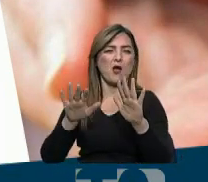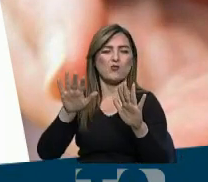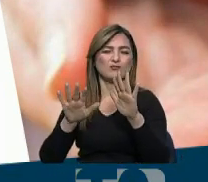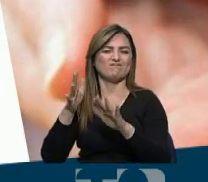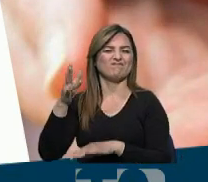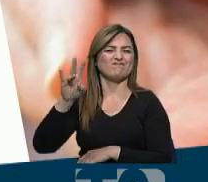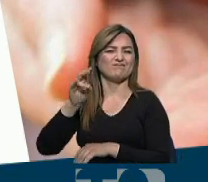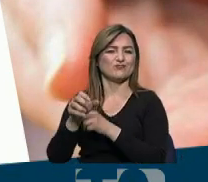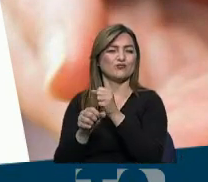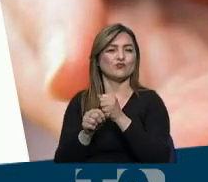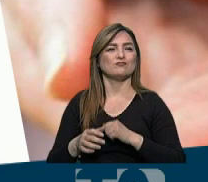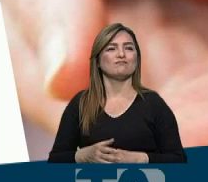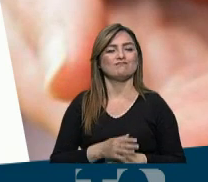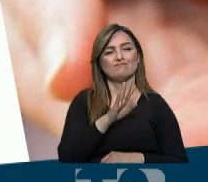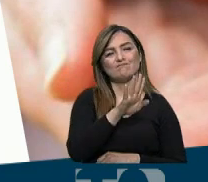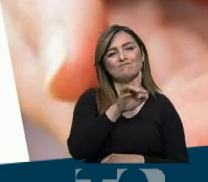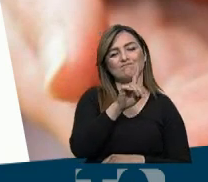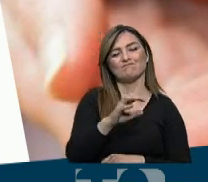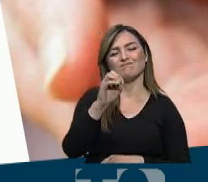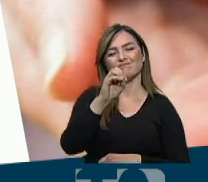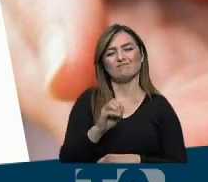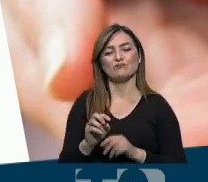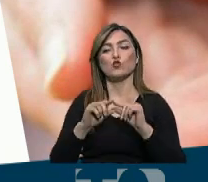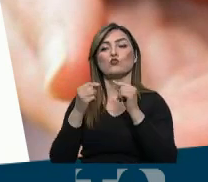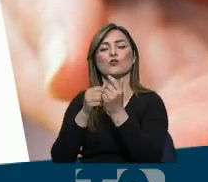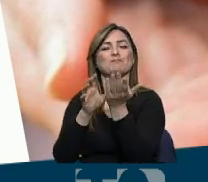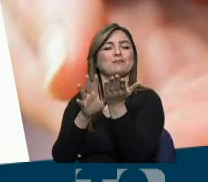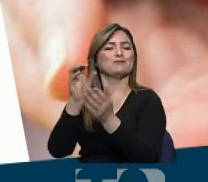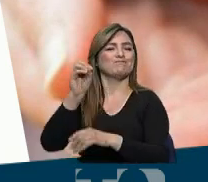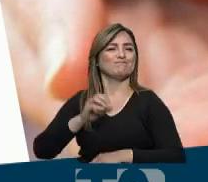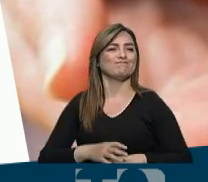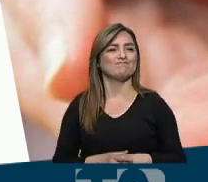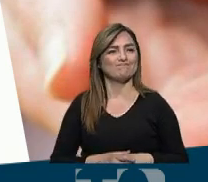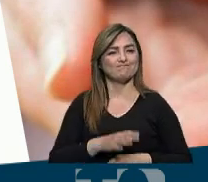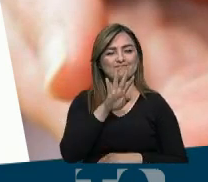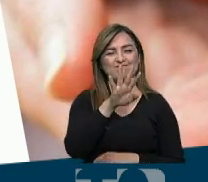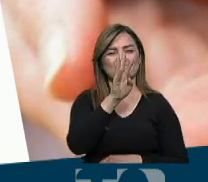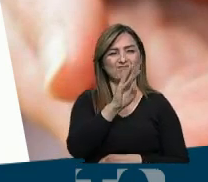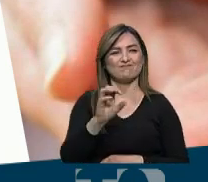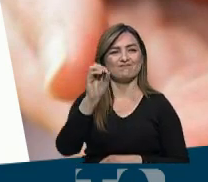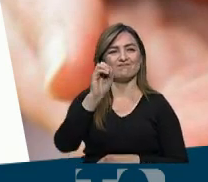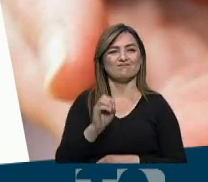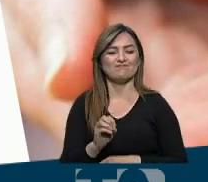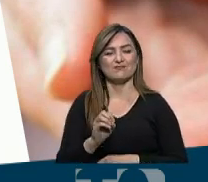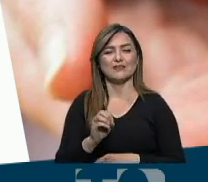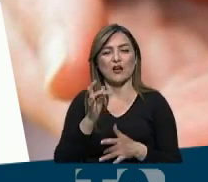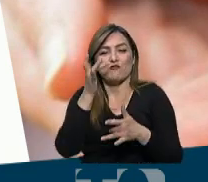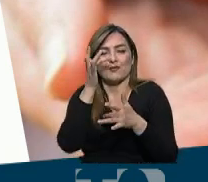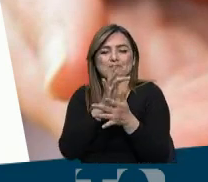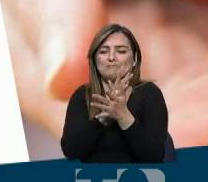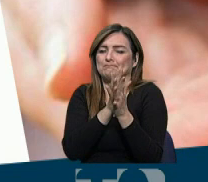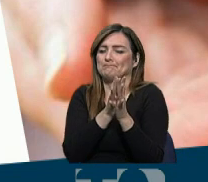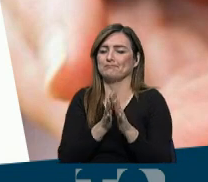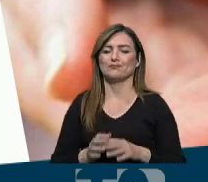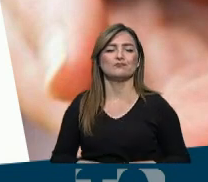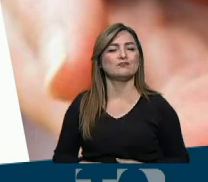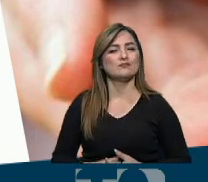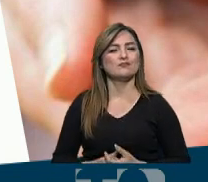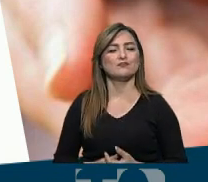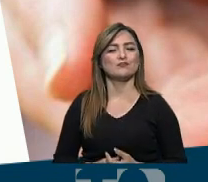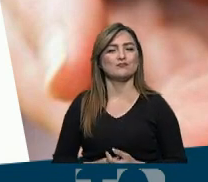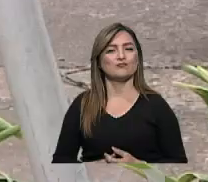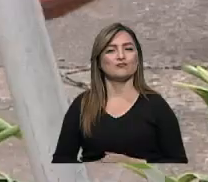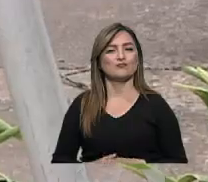17 años. El 41% corresponde a grupos de hermanos y solo el 46% de ellos no padece